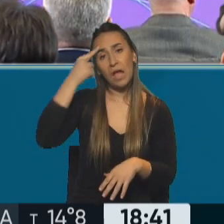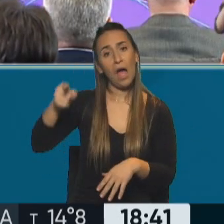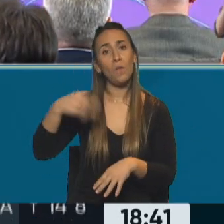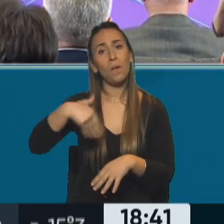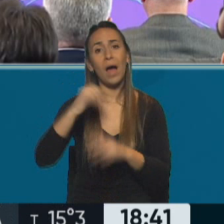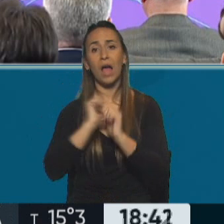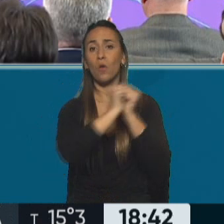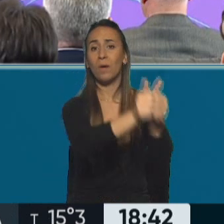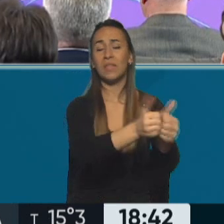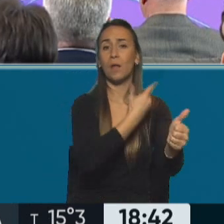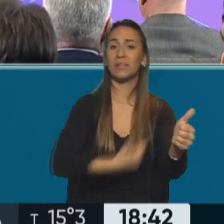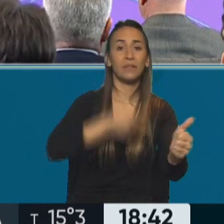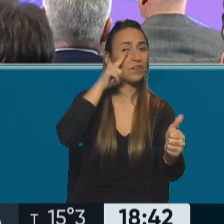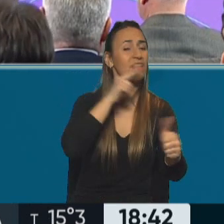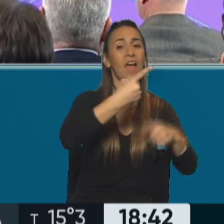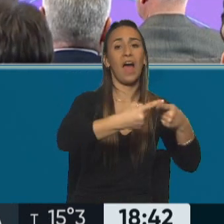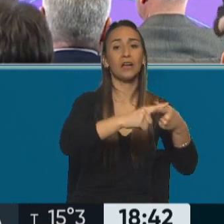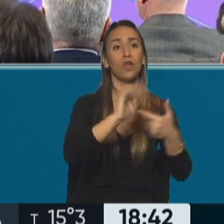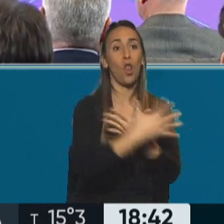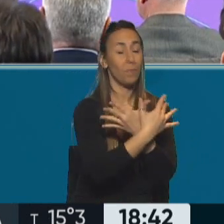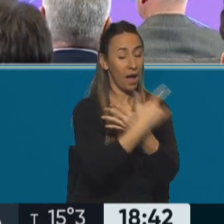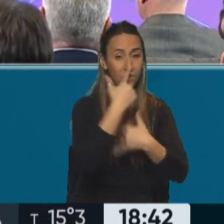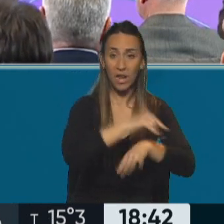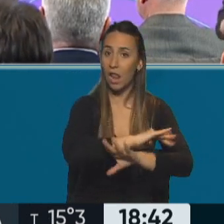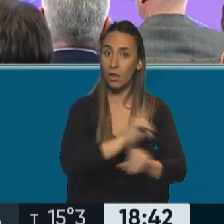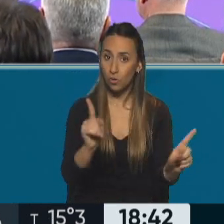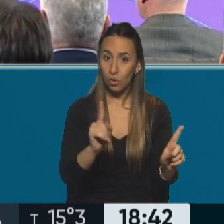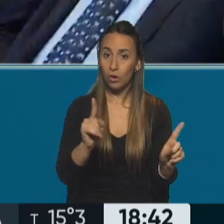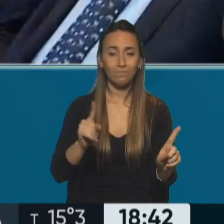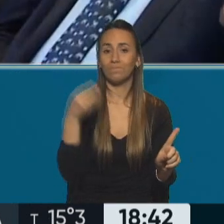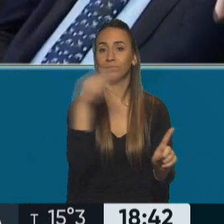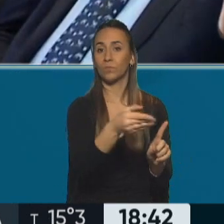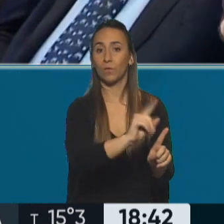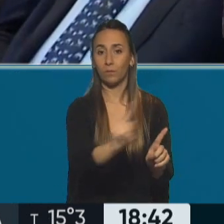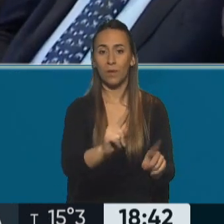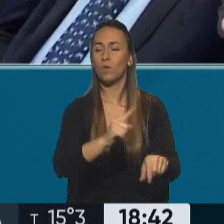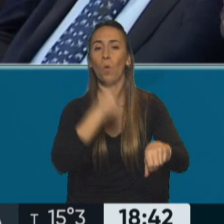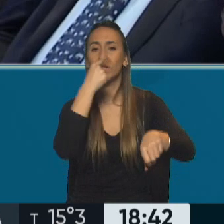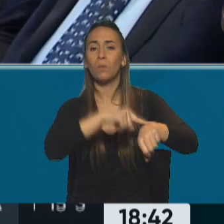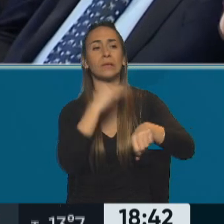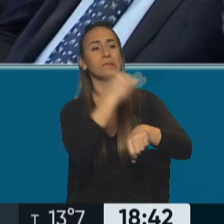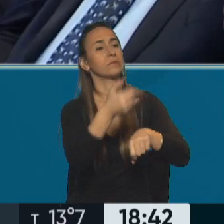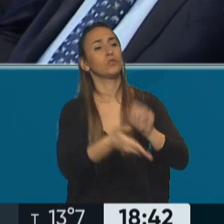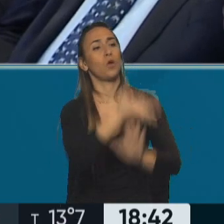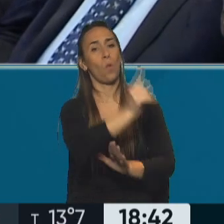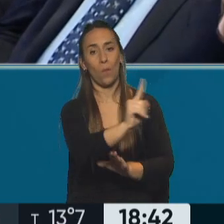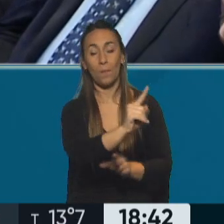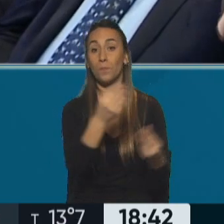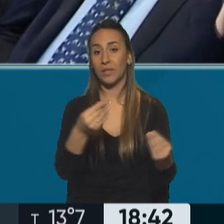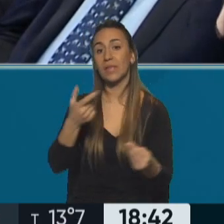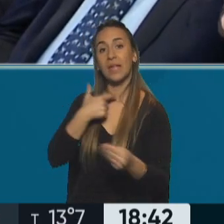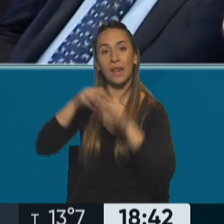Fernández en un acto en Loma de Zamora. Finalmente decidió ausentarse a último momento. ¿Por qué? Porque quería